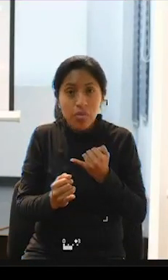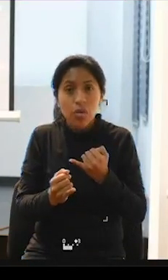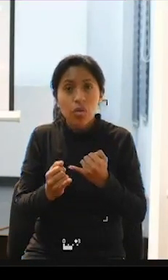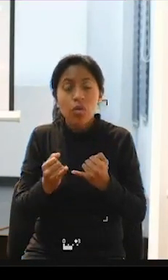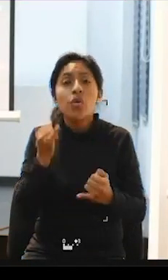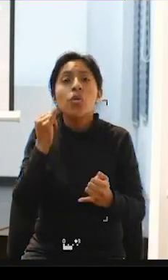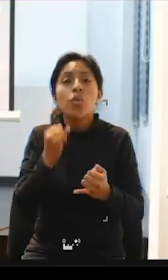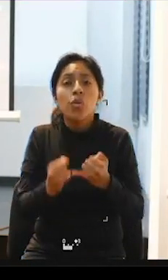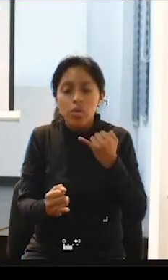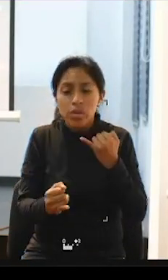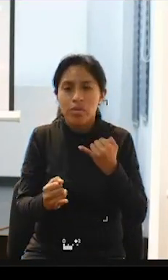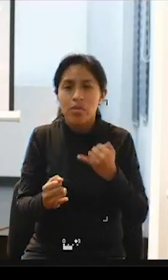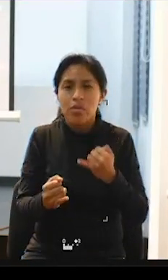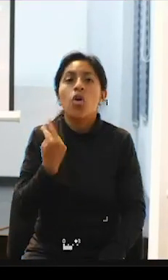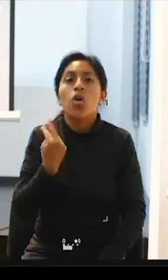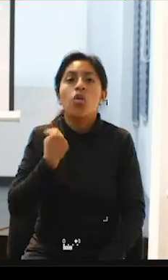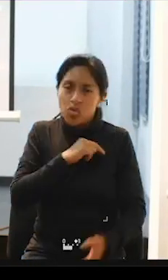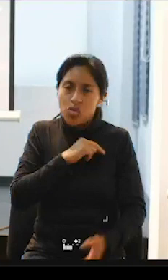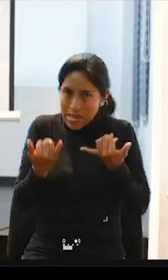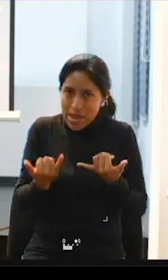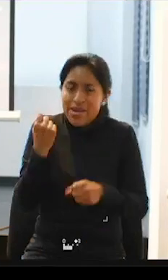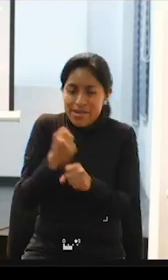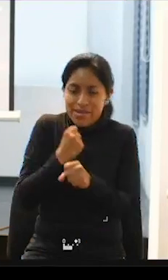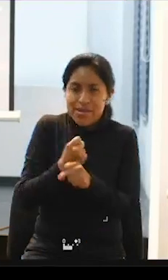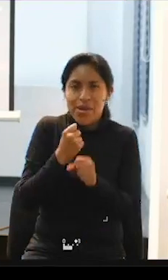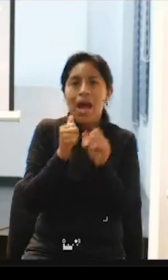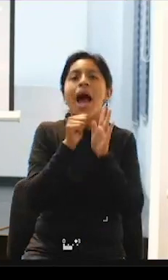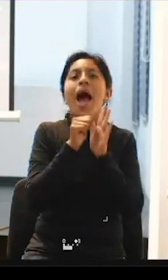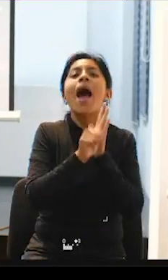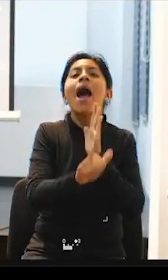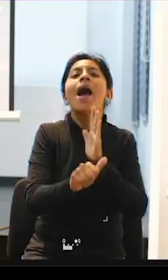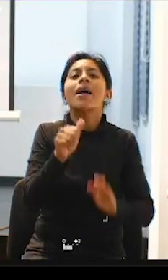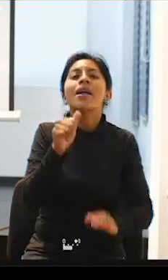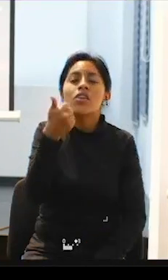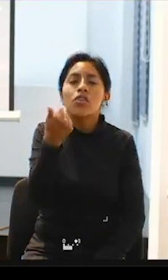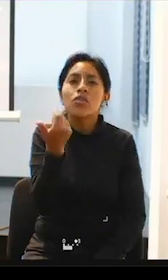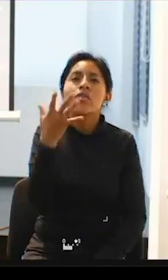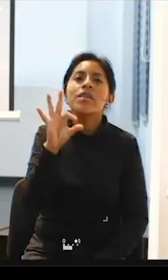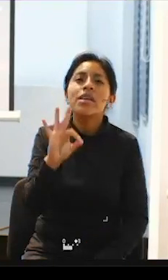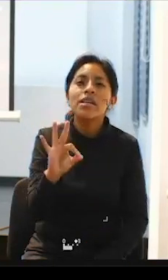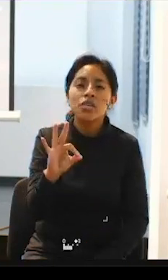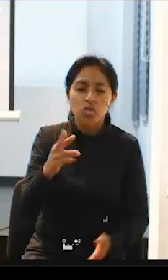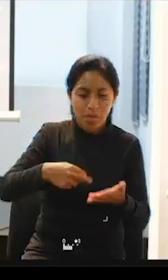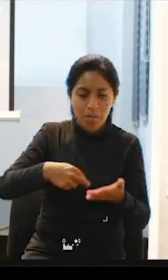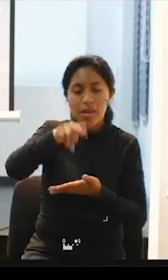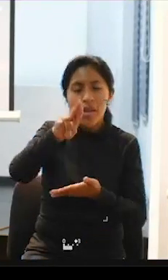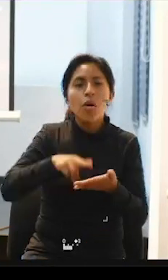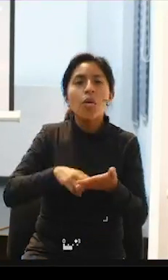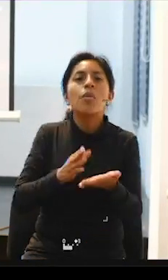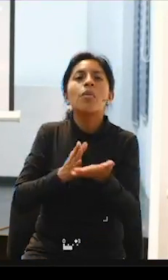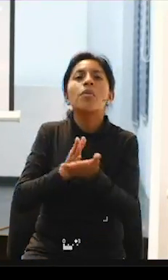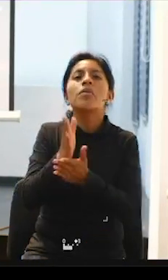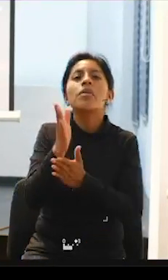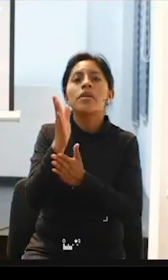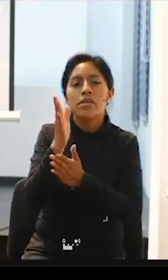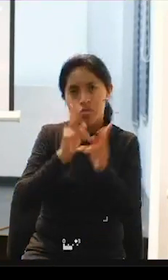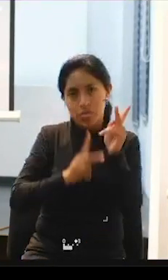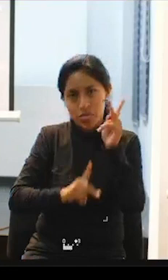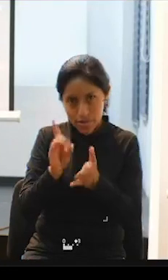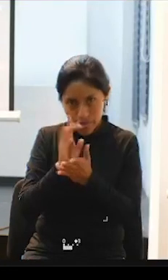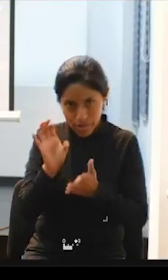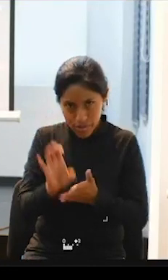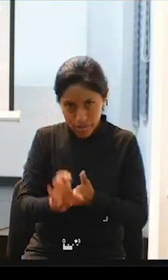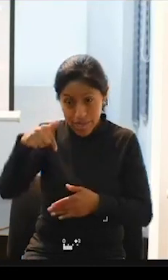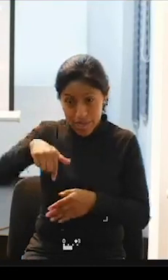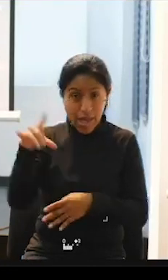nosotros estamos trabajando en el artículo 19 de la convención de derechos de las personas con discapacidad ¿no? que en Bolivia sí es